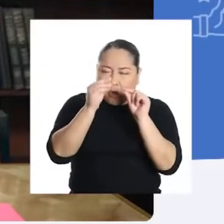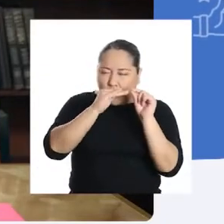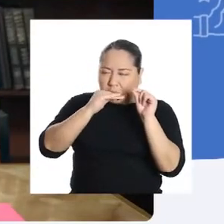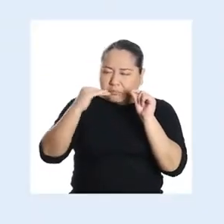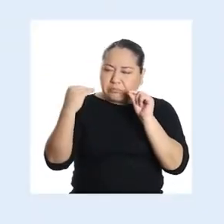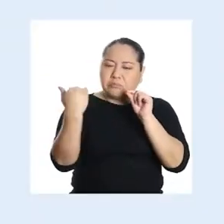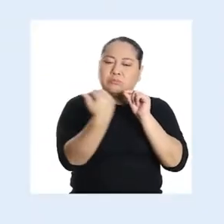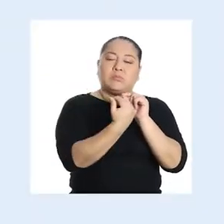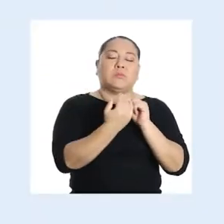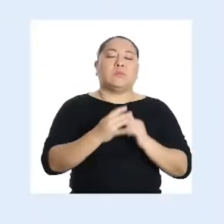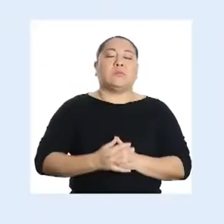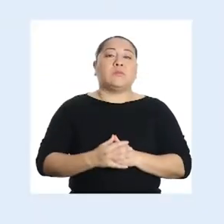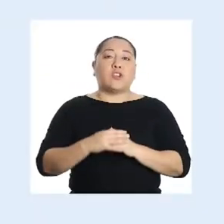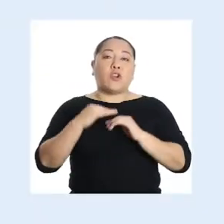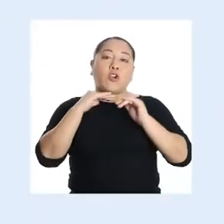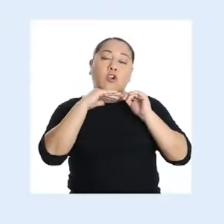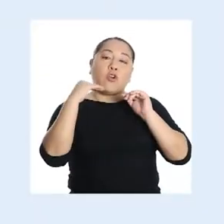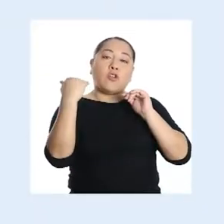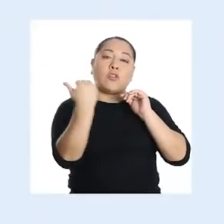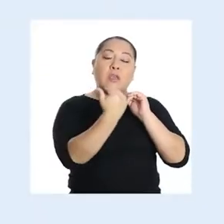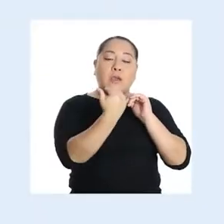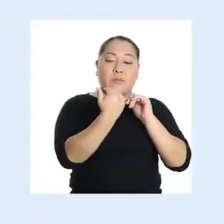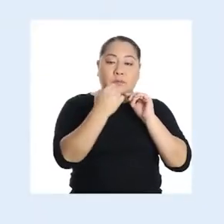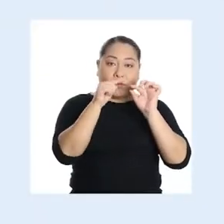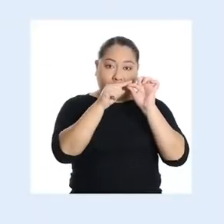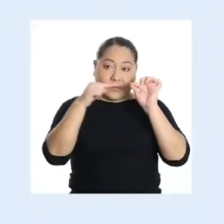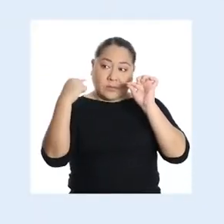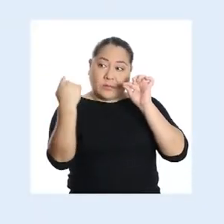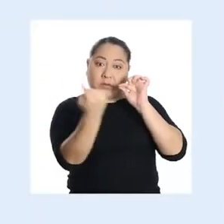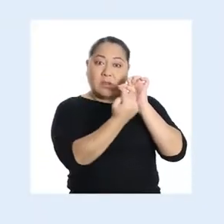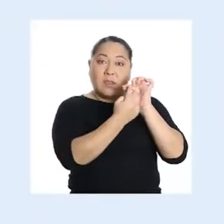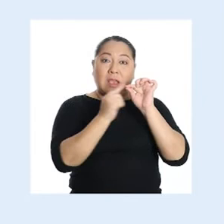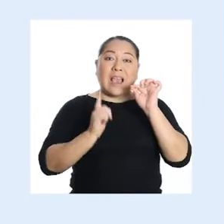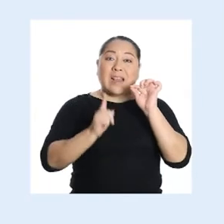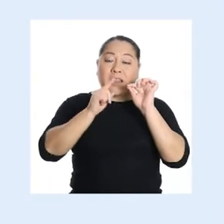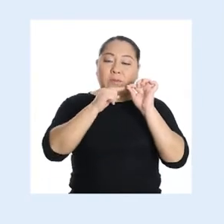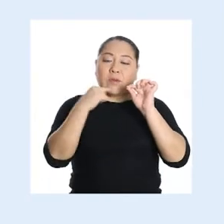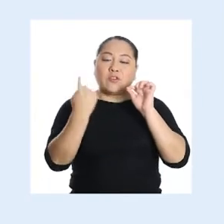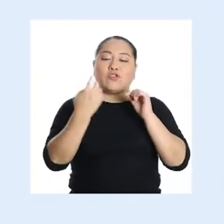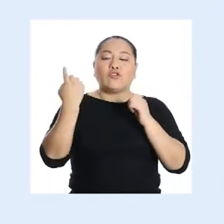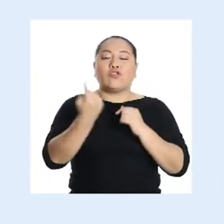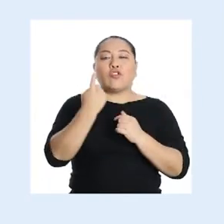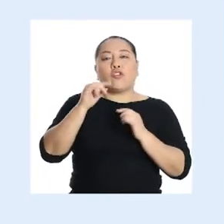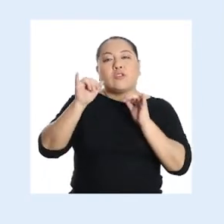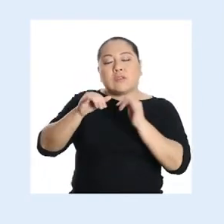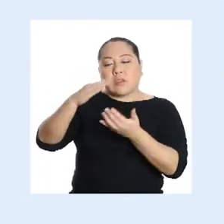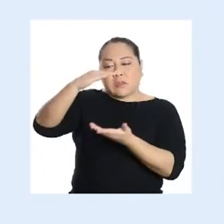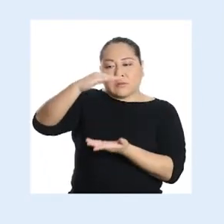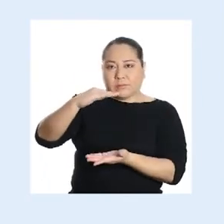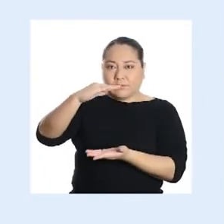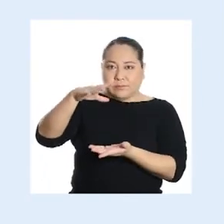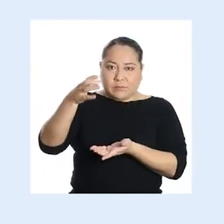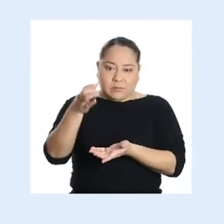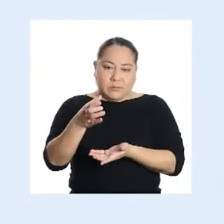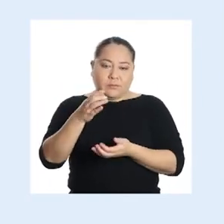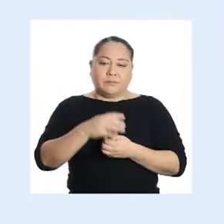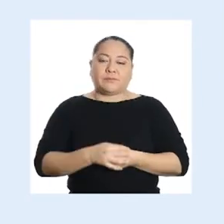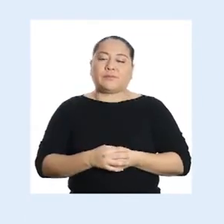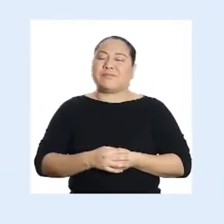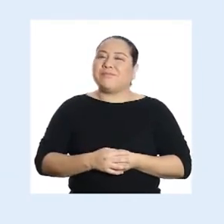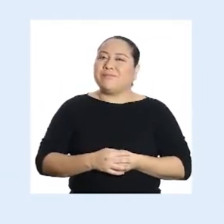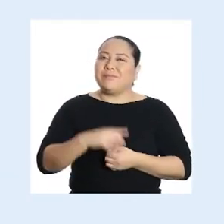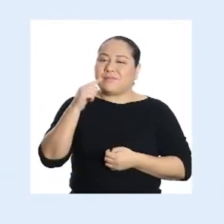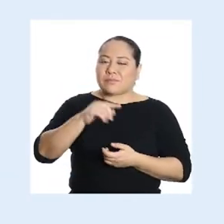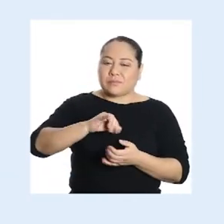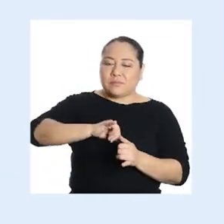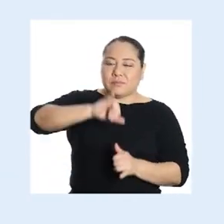pequeño corte. Hacemos el corte en la parte señalada y nos quedamos solo con el envase de forma cilíndrica.